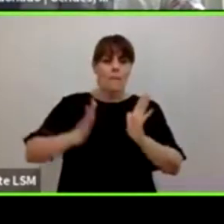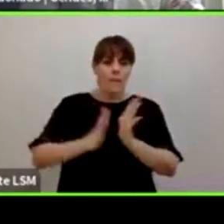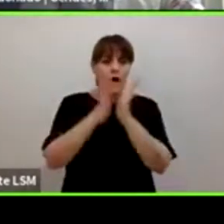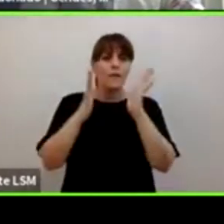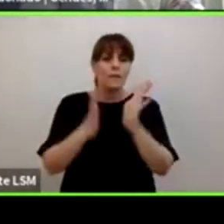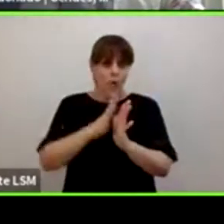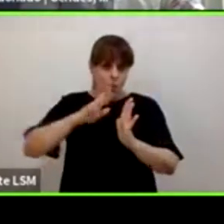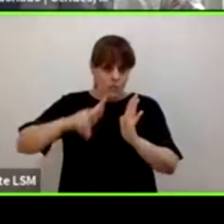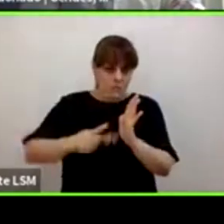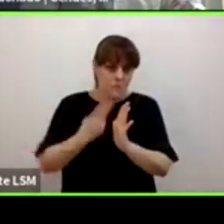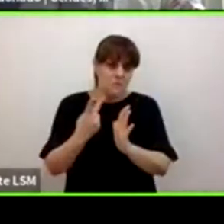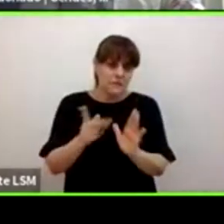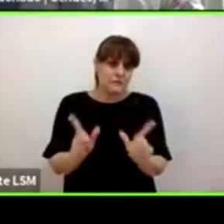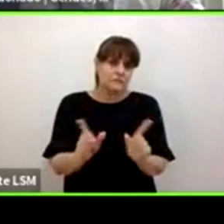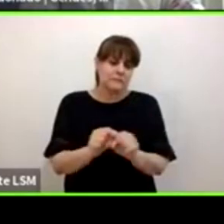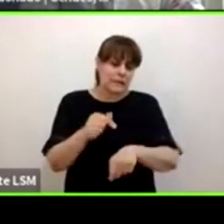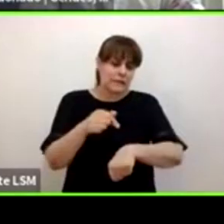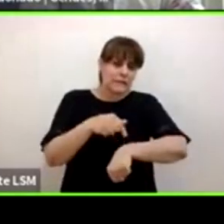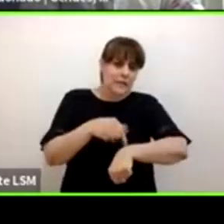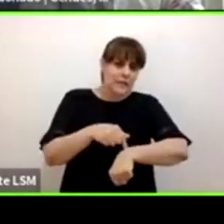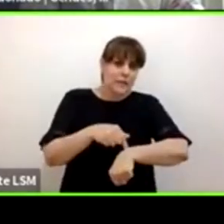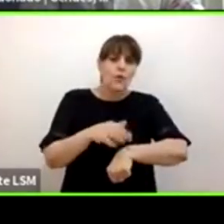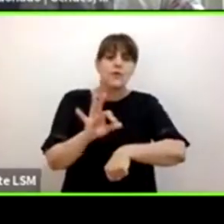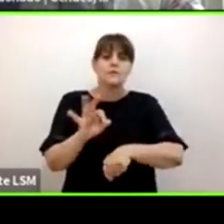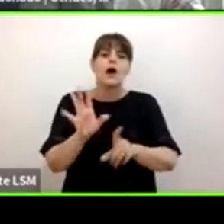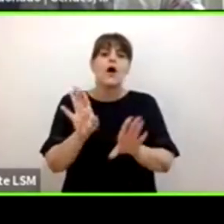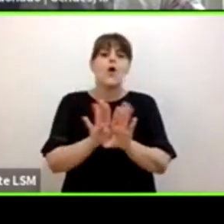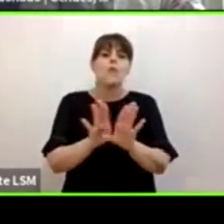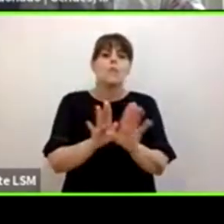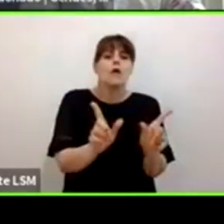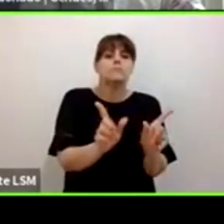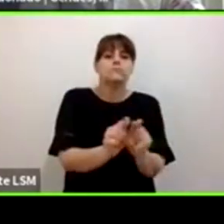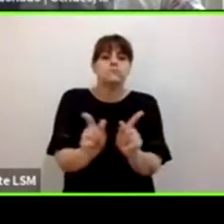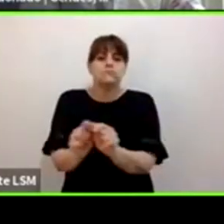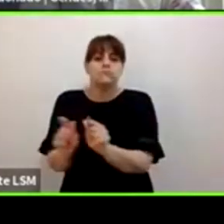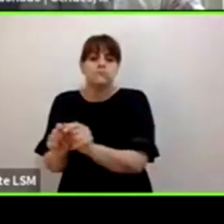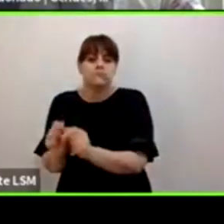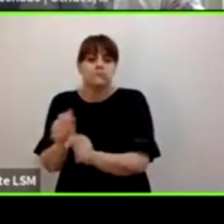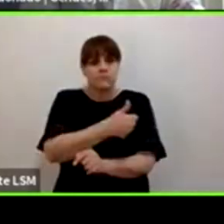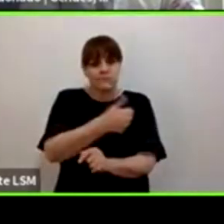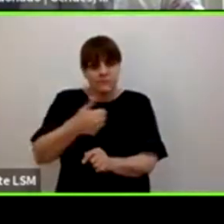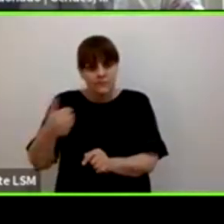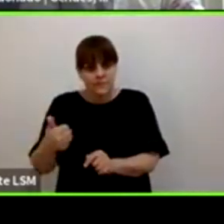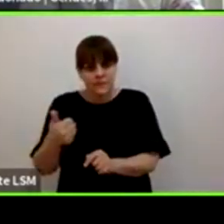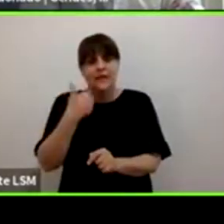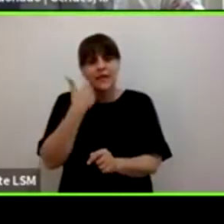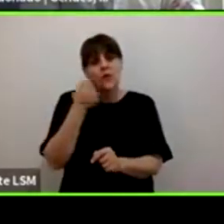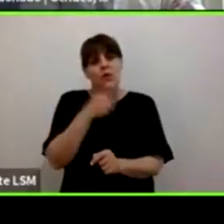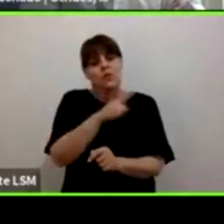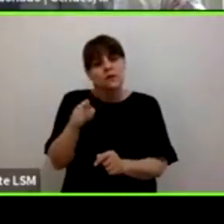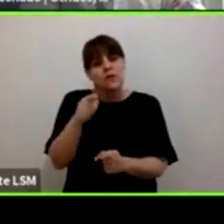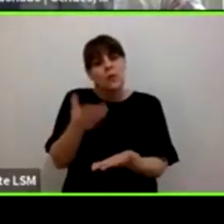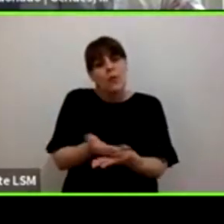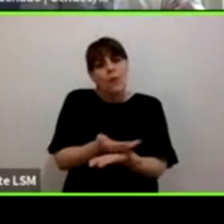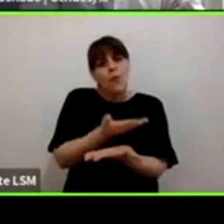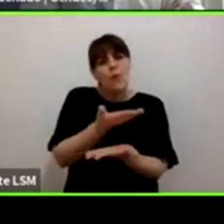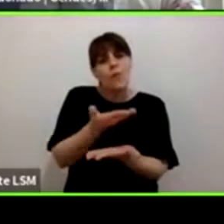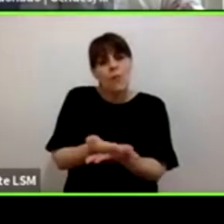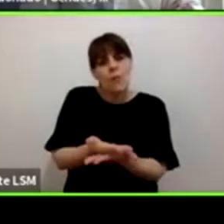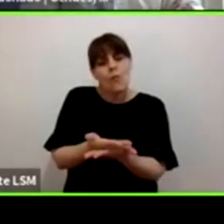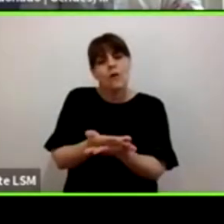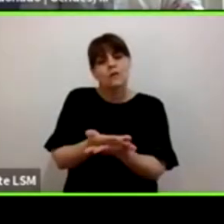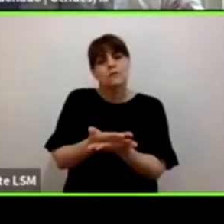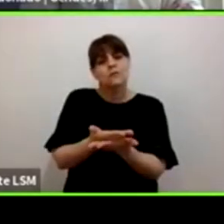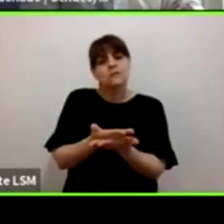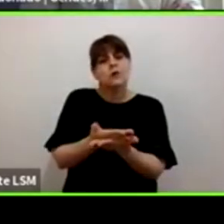pensamos que más conclusiva y yo les invitaría a poner en la mesa una reflexión sobre el